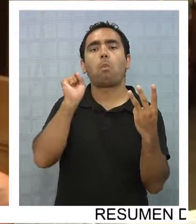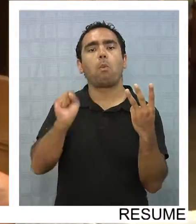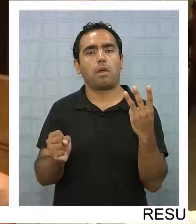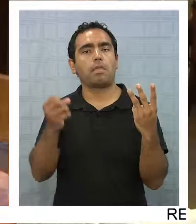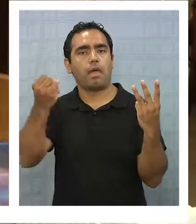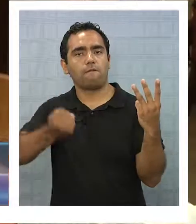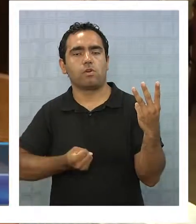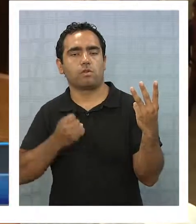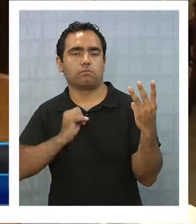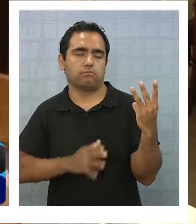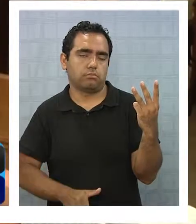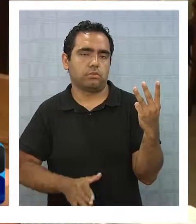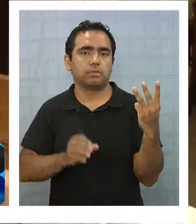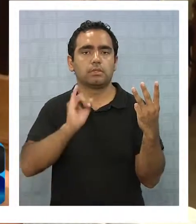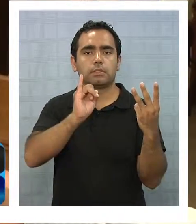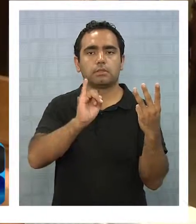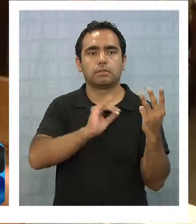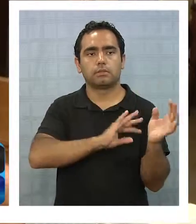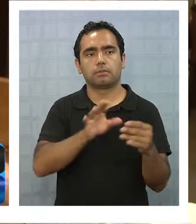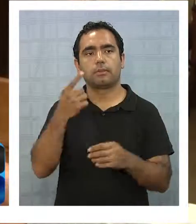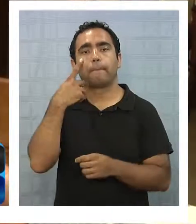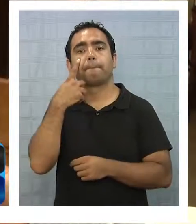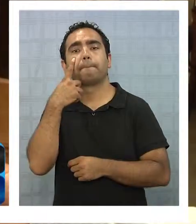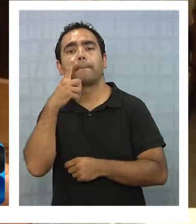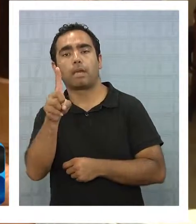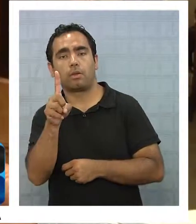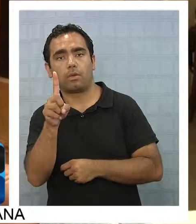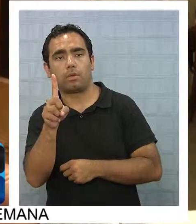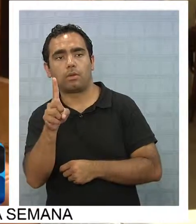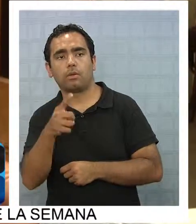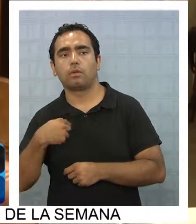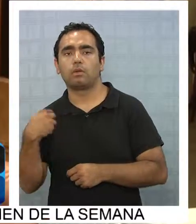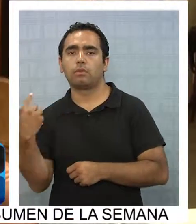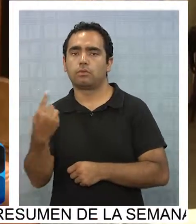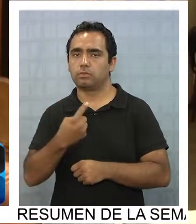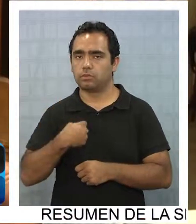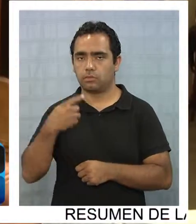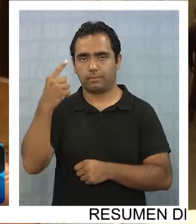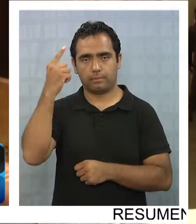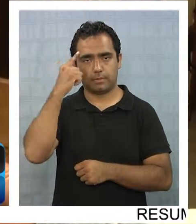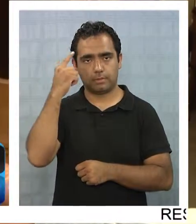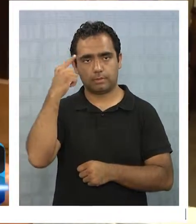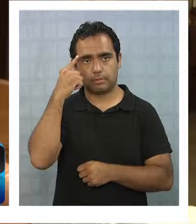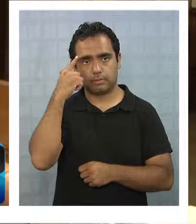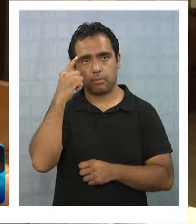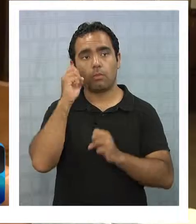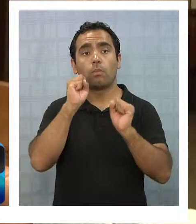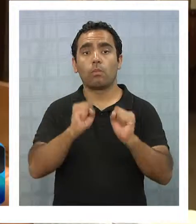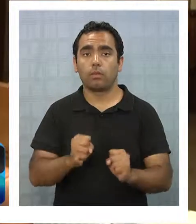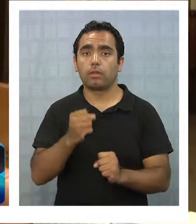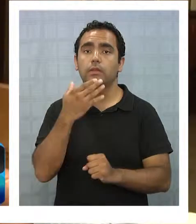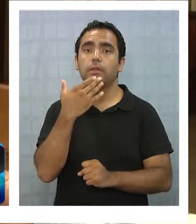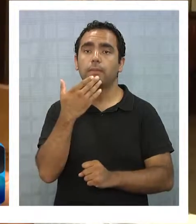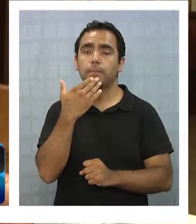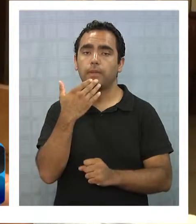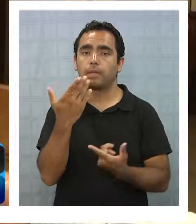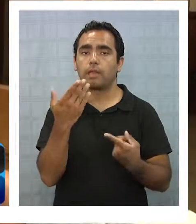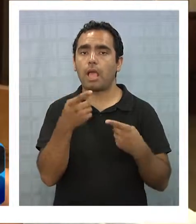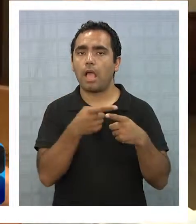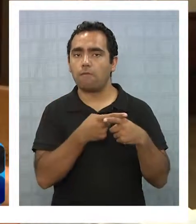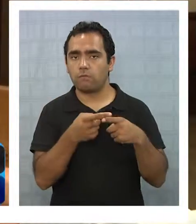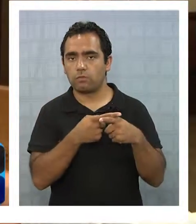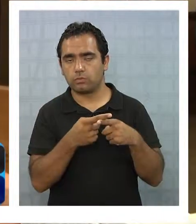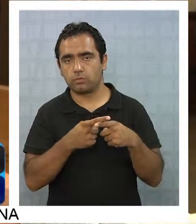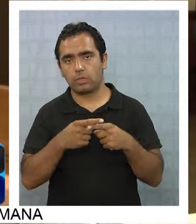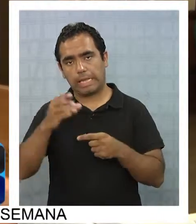justificadas y lo estamos viendo, pero hay un gran pero. Nosotros pensamos que puede haber abusos